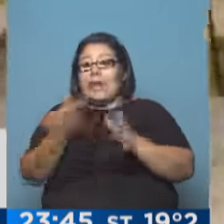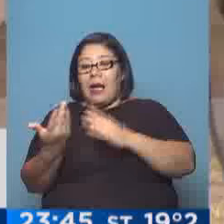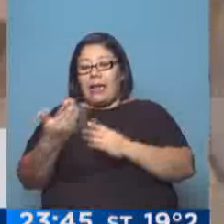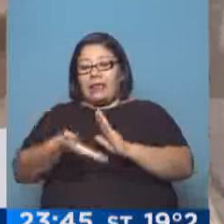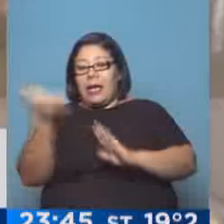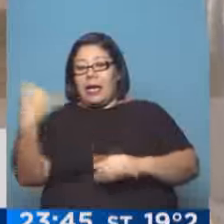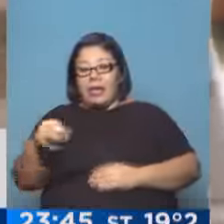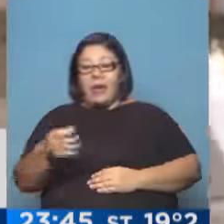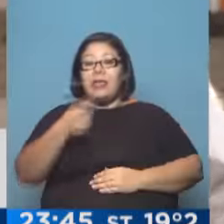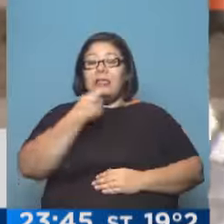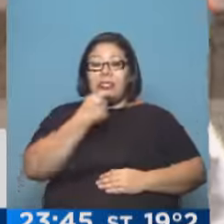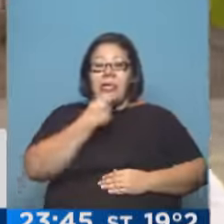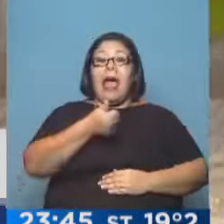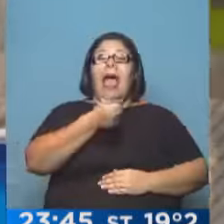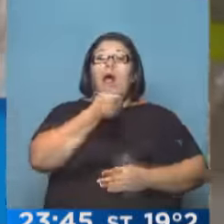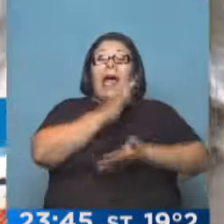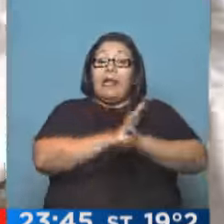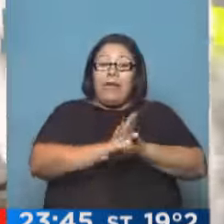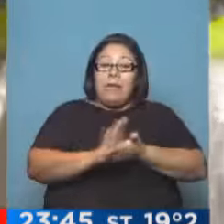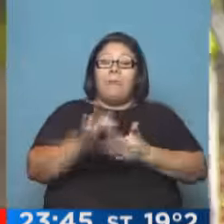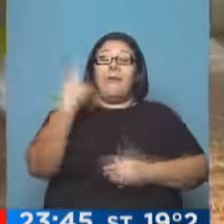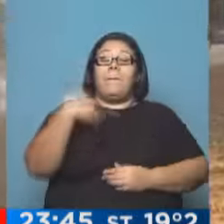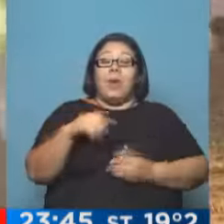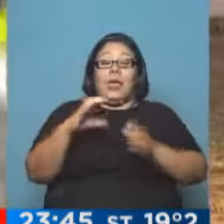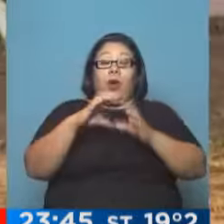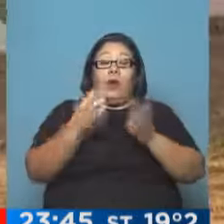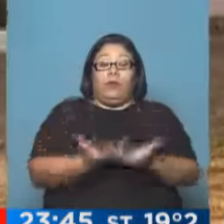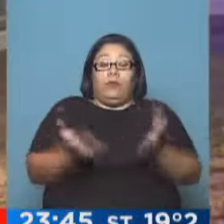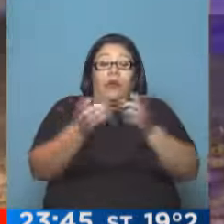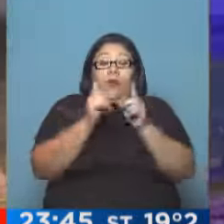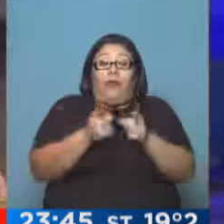estanca es un lugar propicio para que la hembra coloque los huevos.